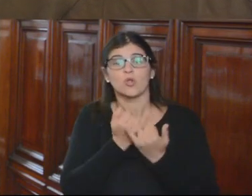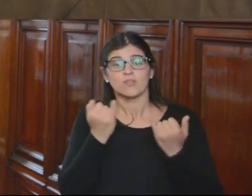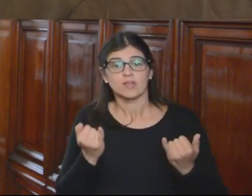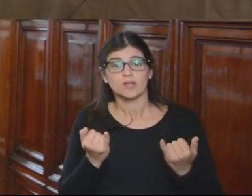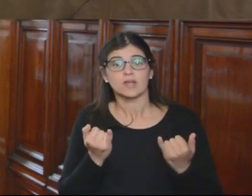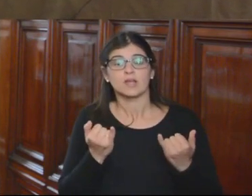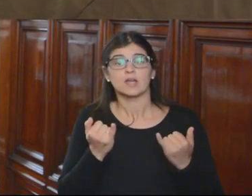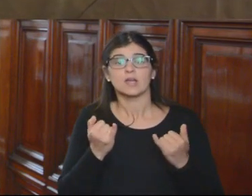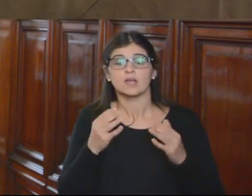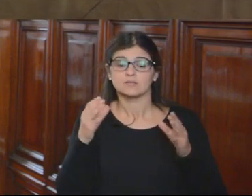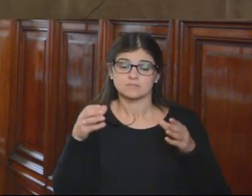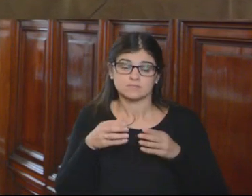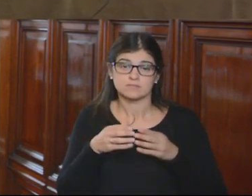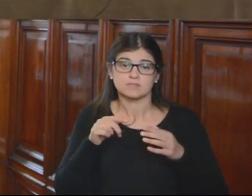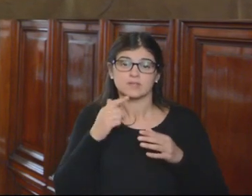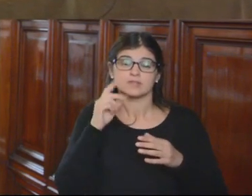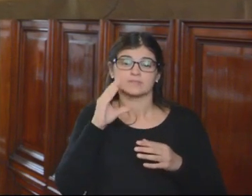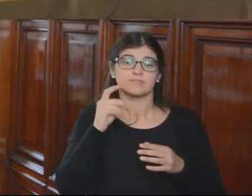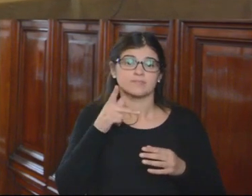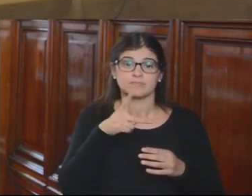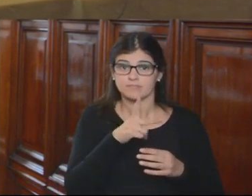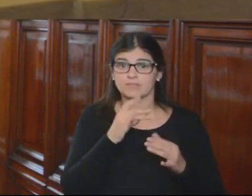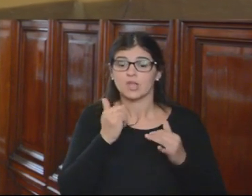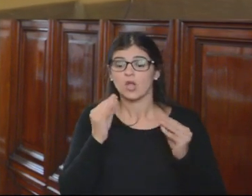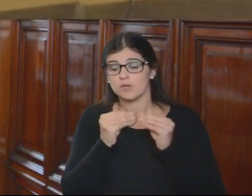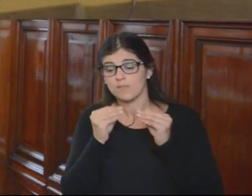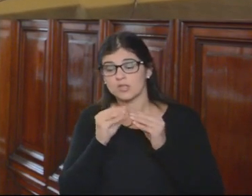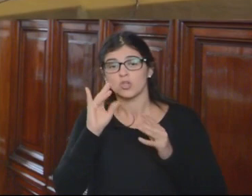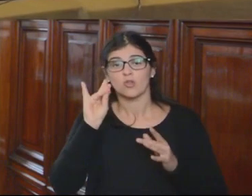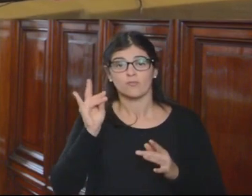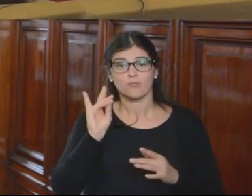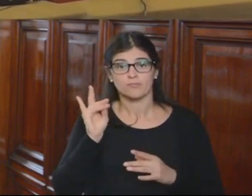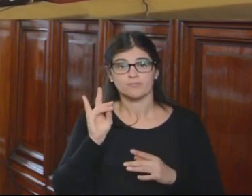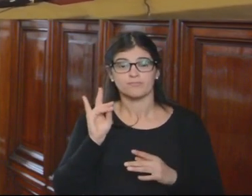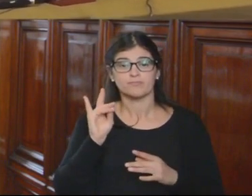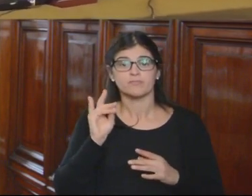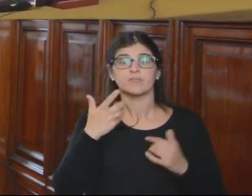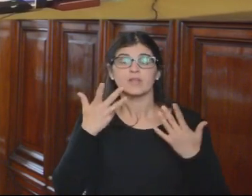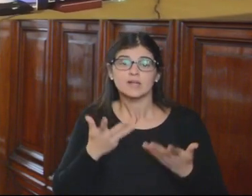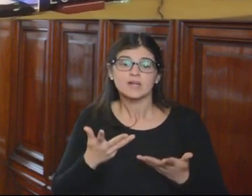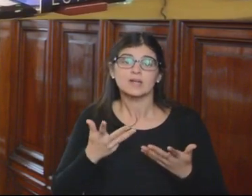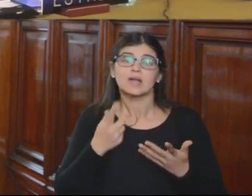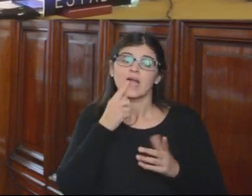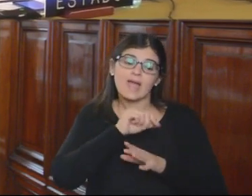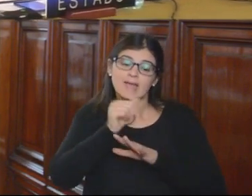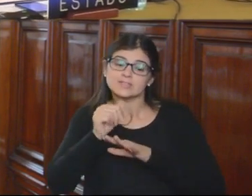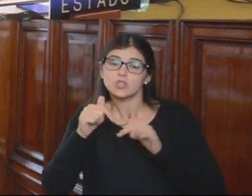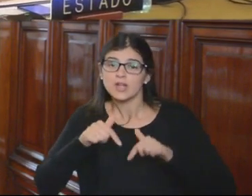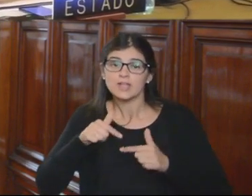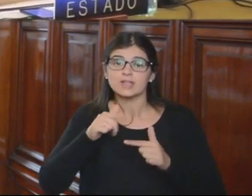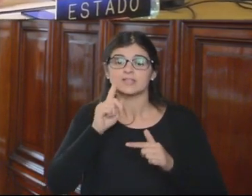los comisionados de la CIDH, a nuestros colegas bolivianos. Desearles el mayor de los éxitos en este